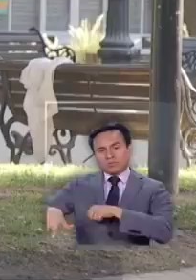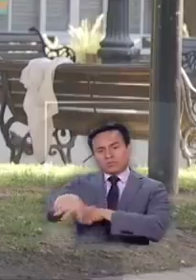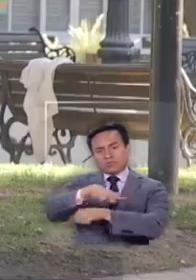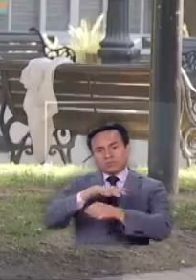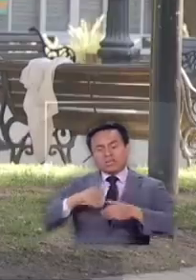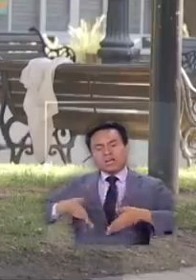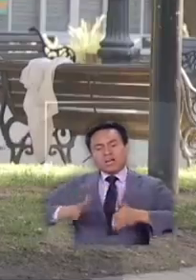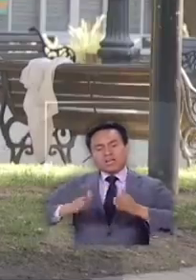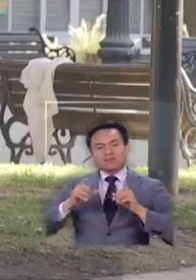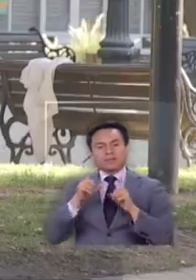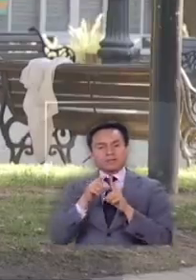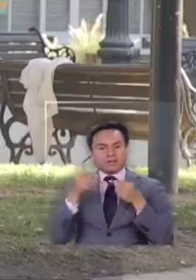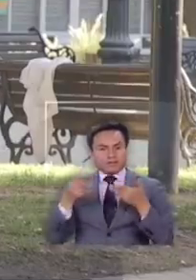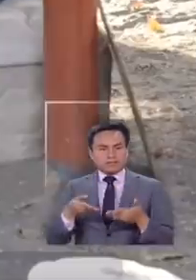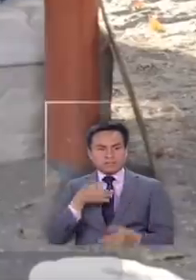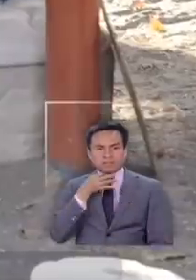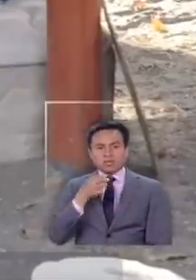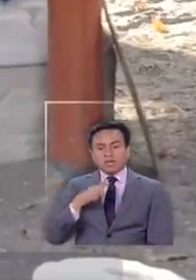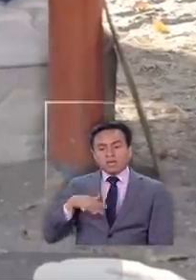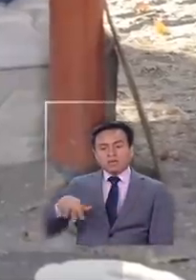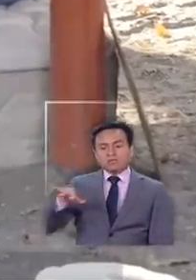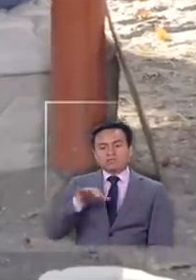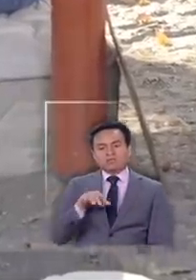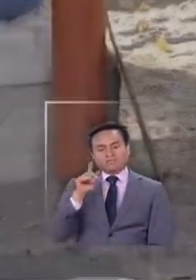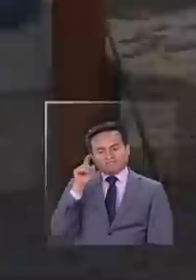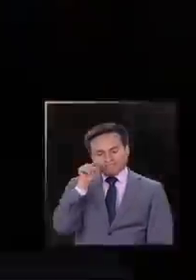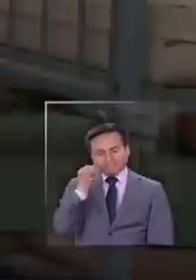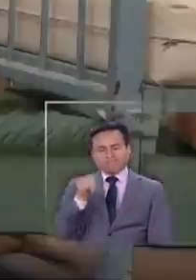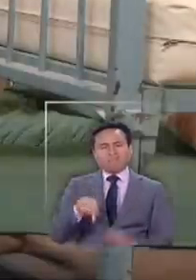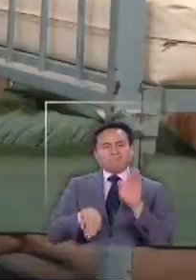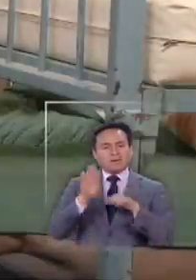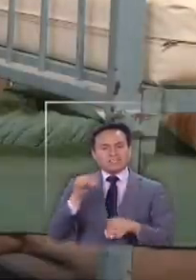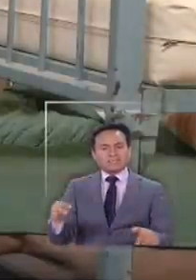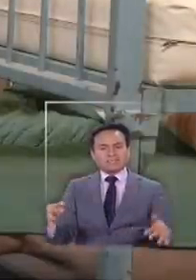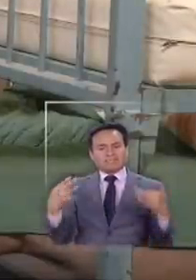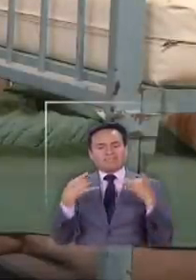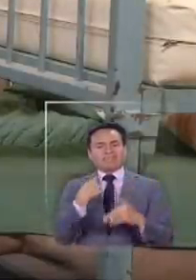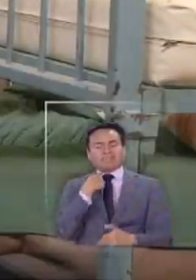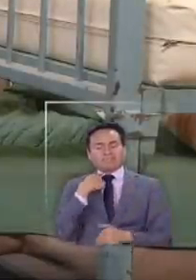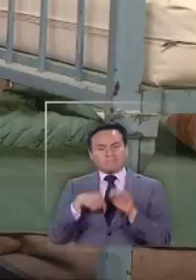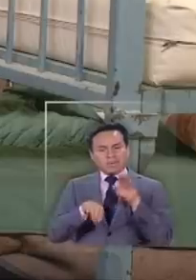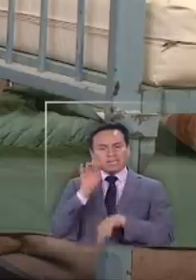de calle como se les dice ahora las que por lejos están más expuestas.